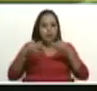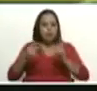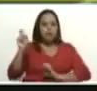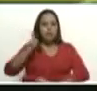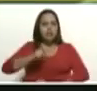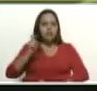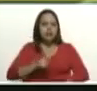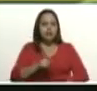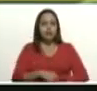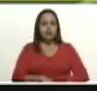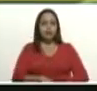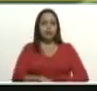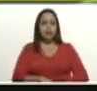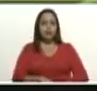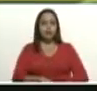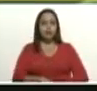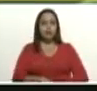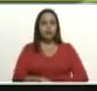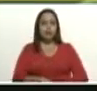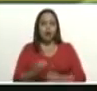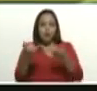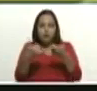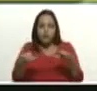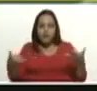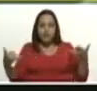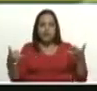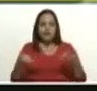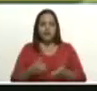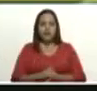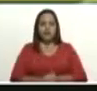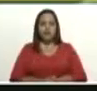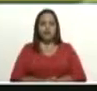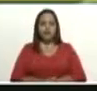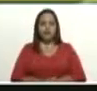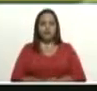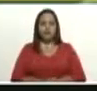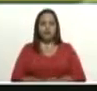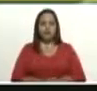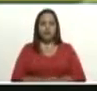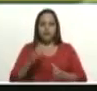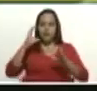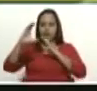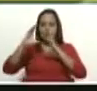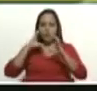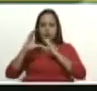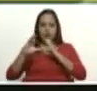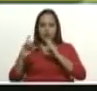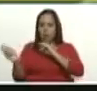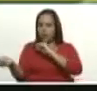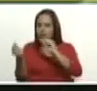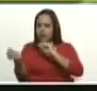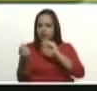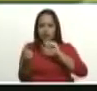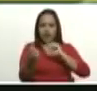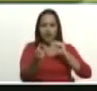una línea de comunicación, de debate,